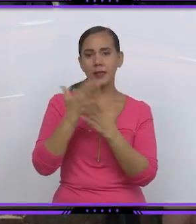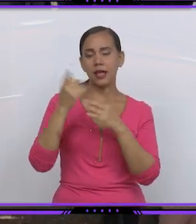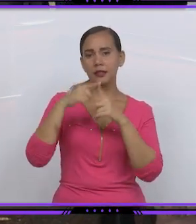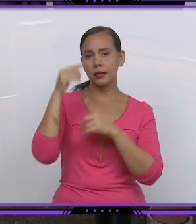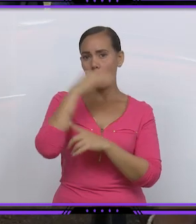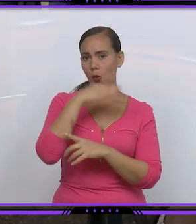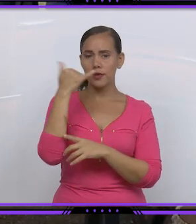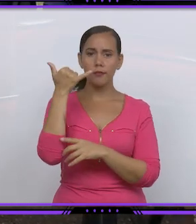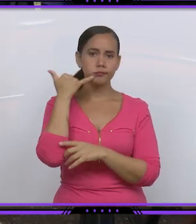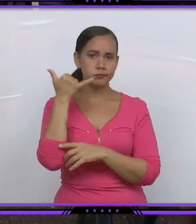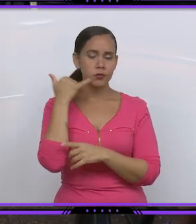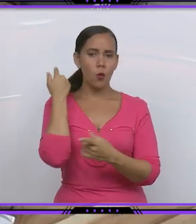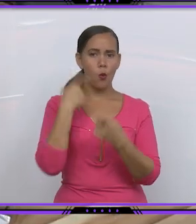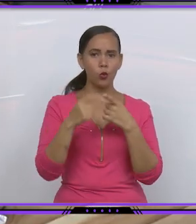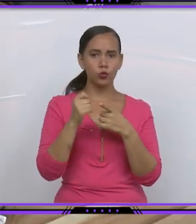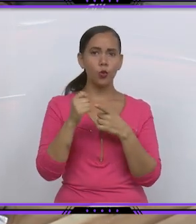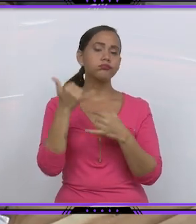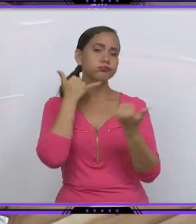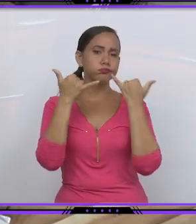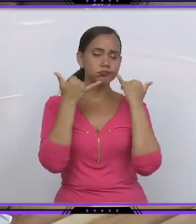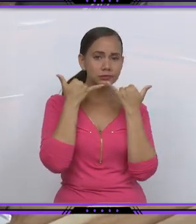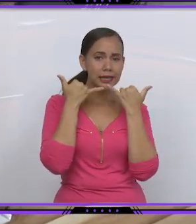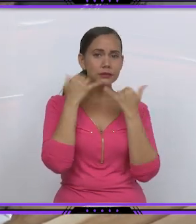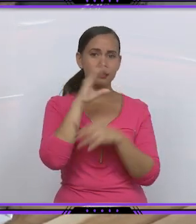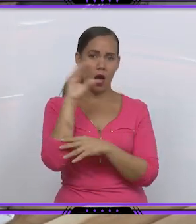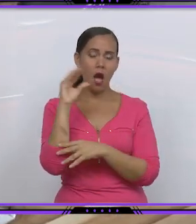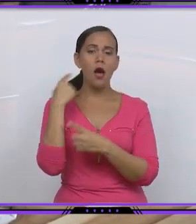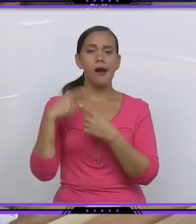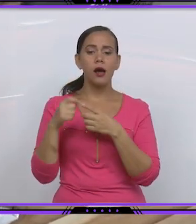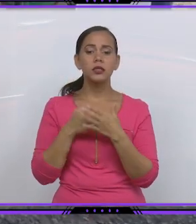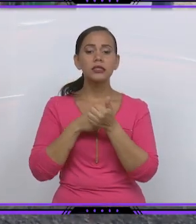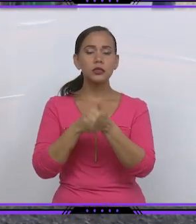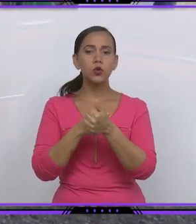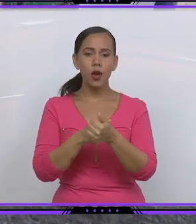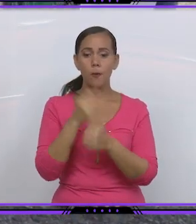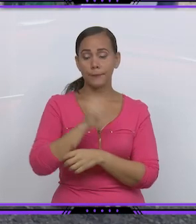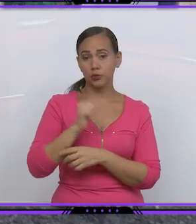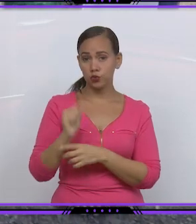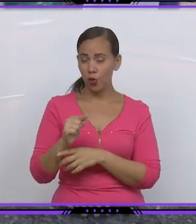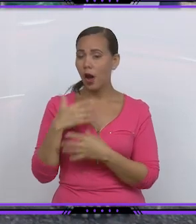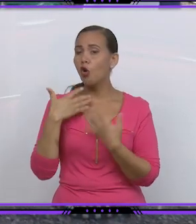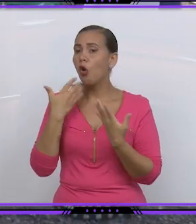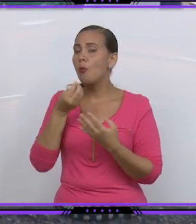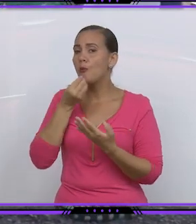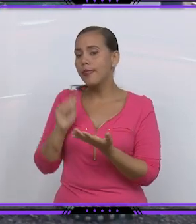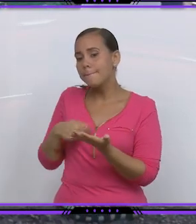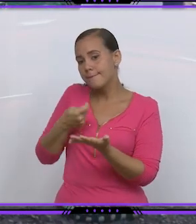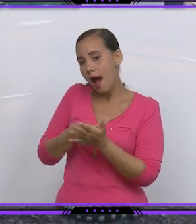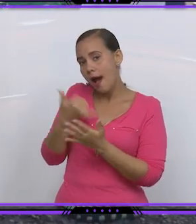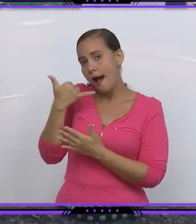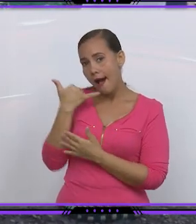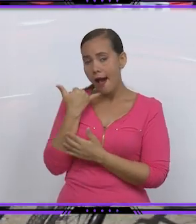la empresa de tecnologías de la información para la defensa CETID y la empresa de telecomunicaciones de Cuba Etexa asesoraron a la población sobre el uso de dichas